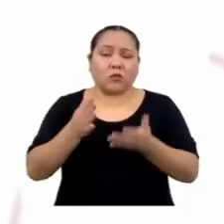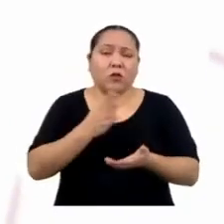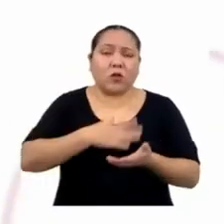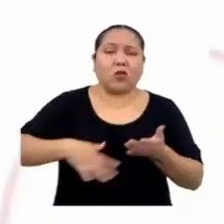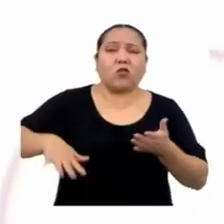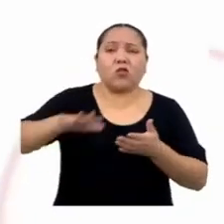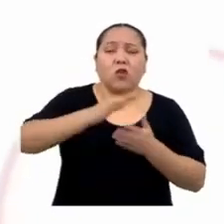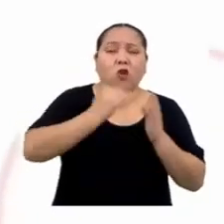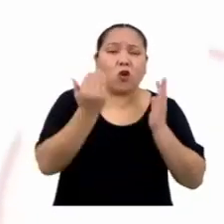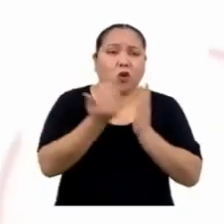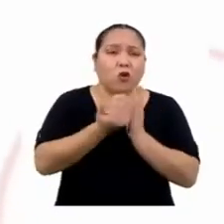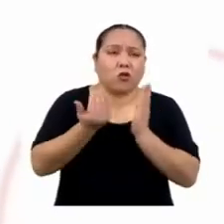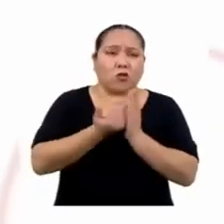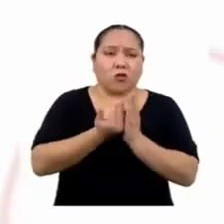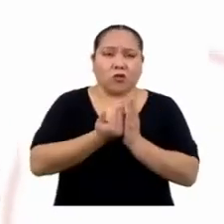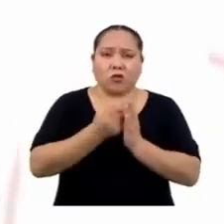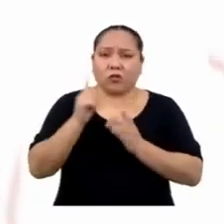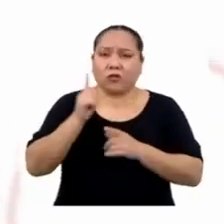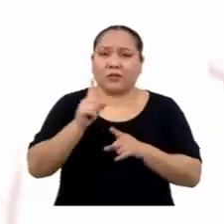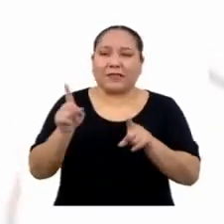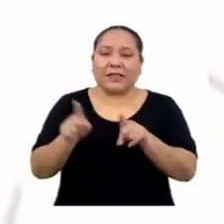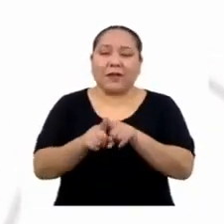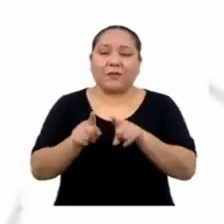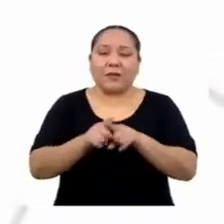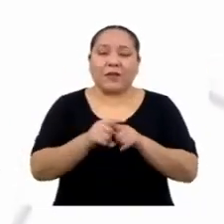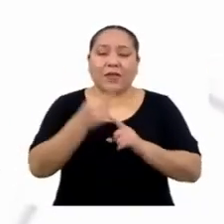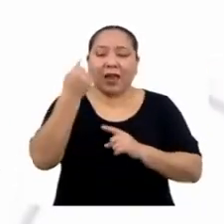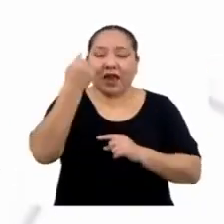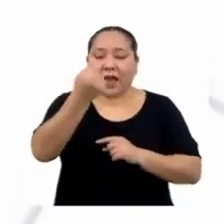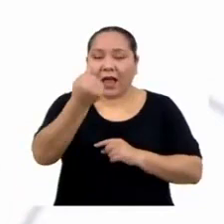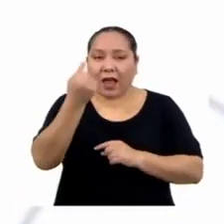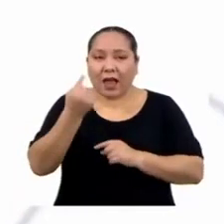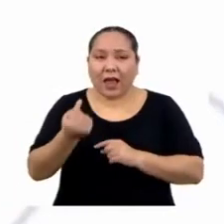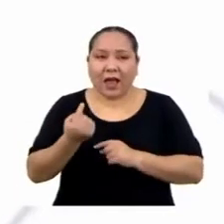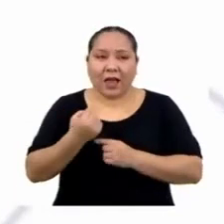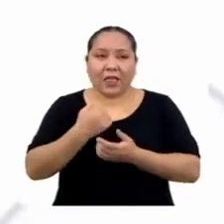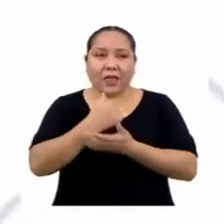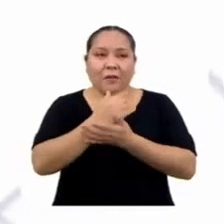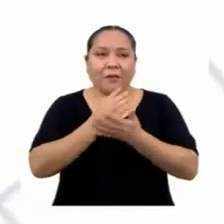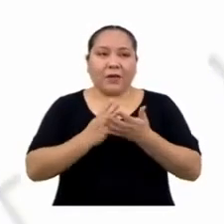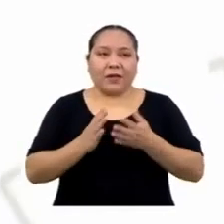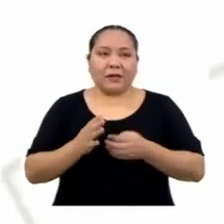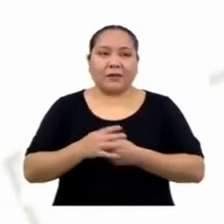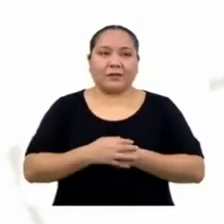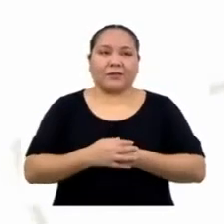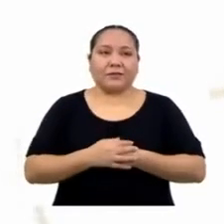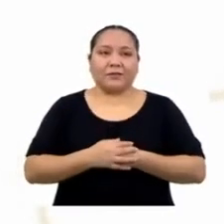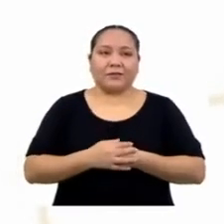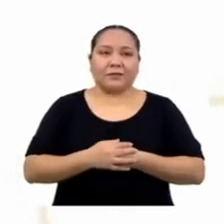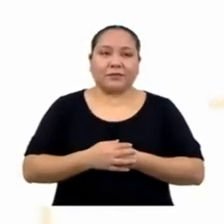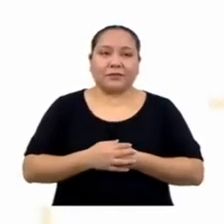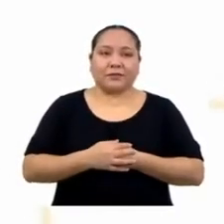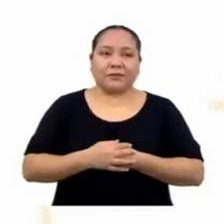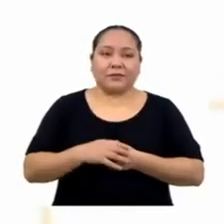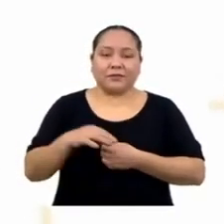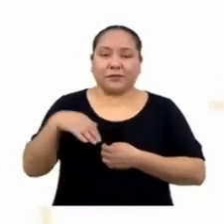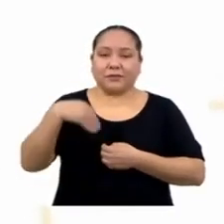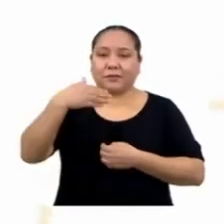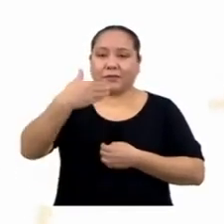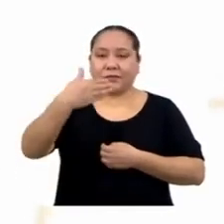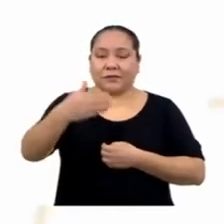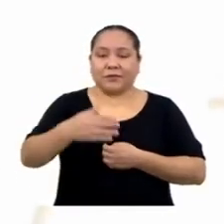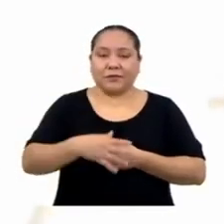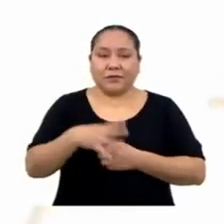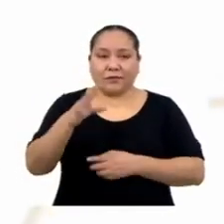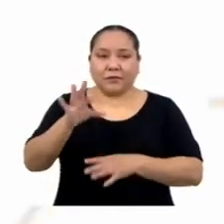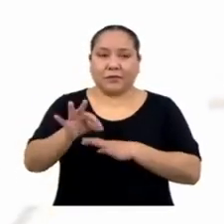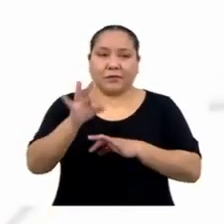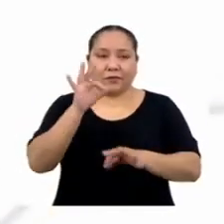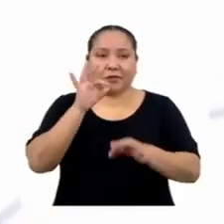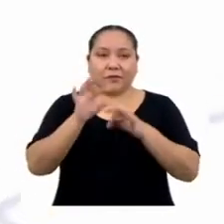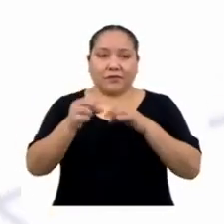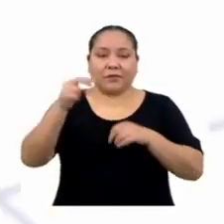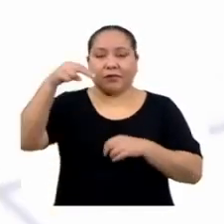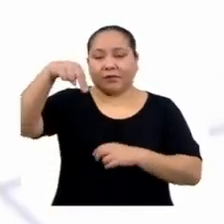alumnos de todo el colegio, sino también el total de cada nivel educativo. El siguiente paso sería hallar las muestras